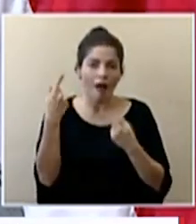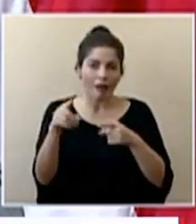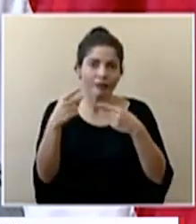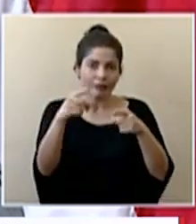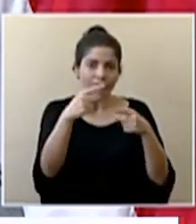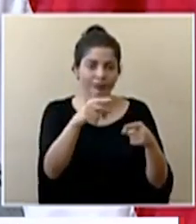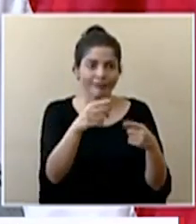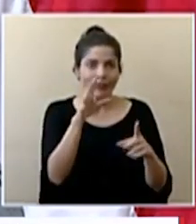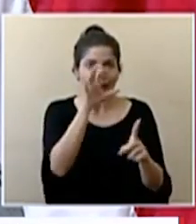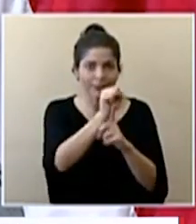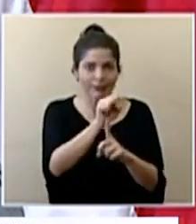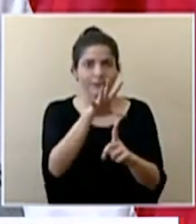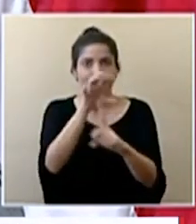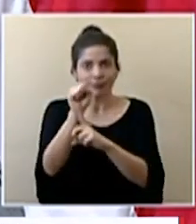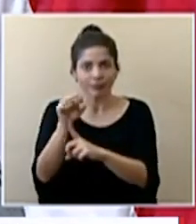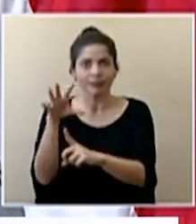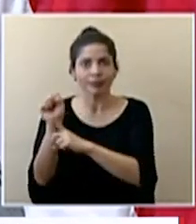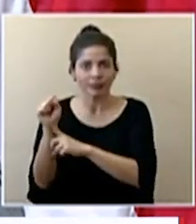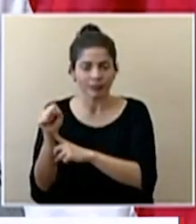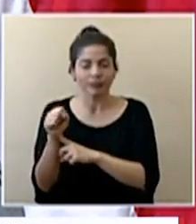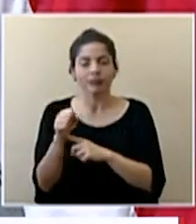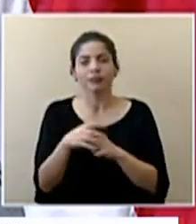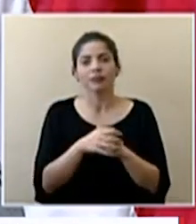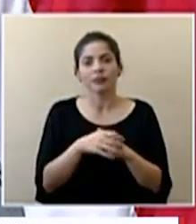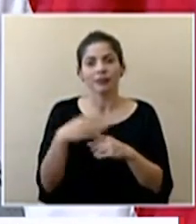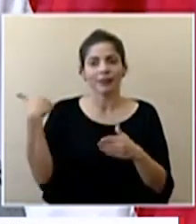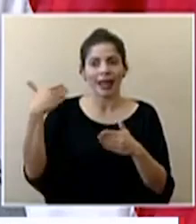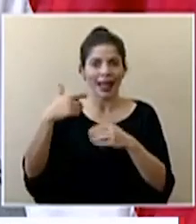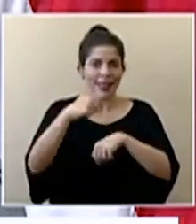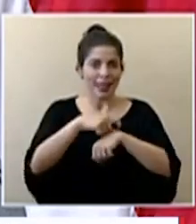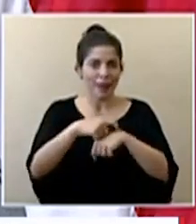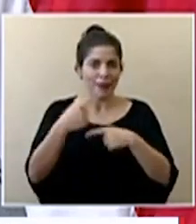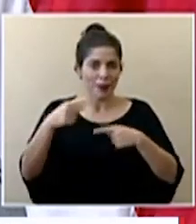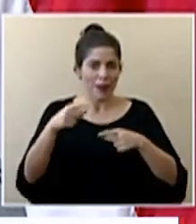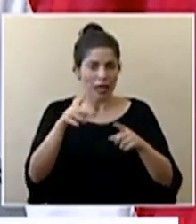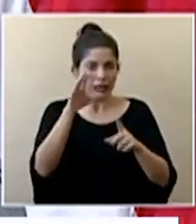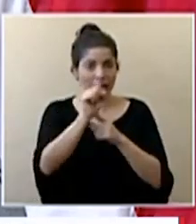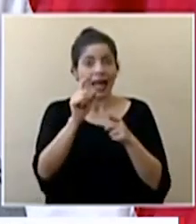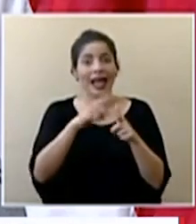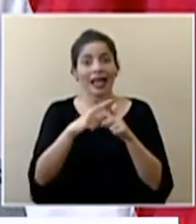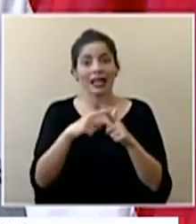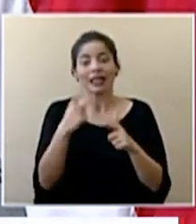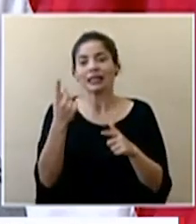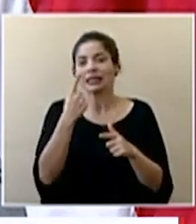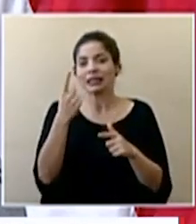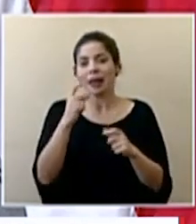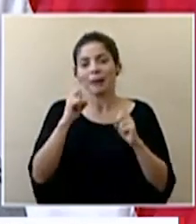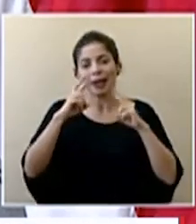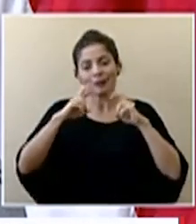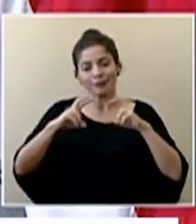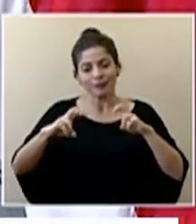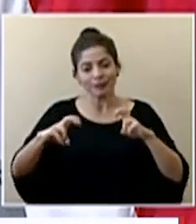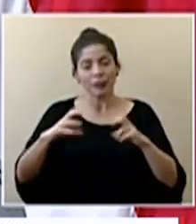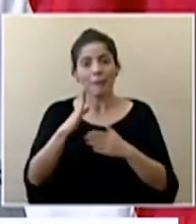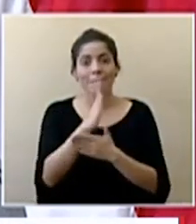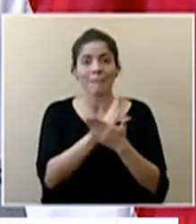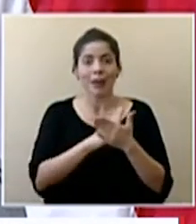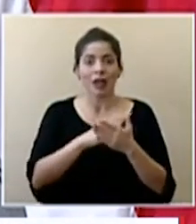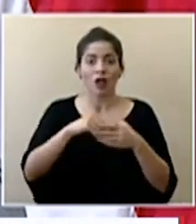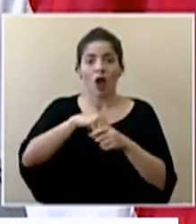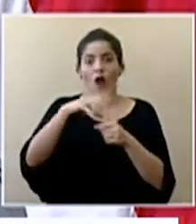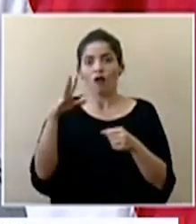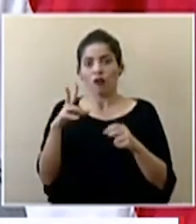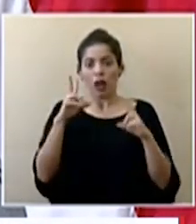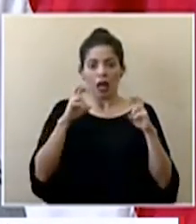concreto que se han dado a lo largo del tiempo entonces es una revisión que se hace por la parte exterior